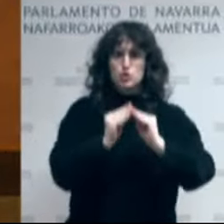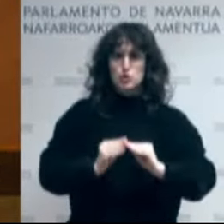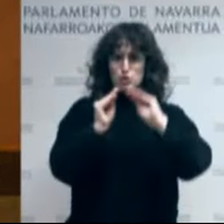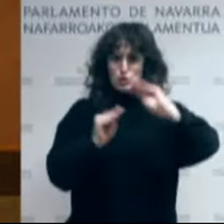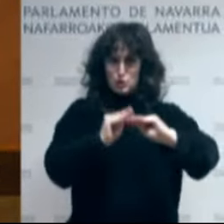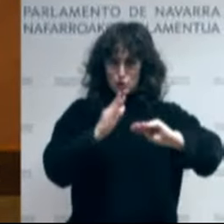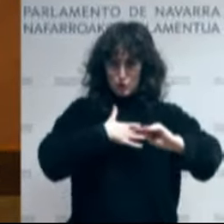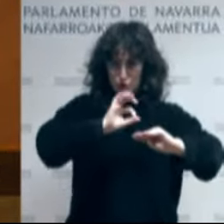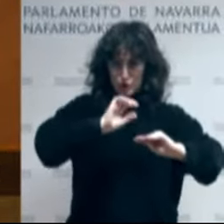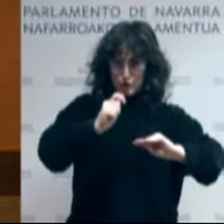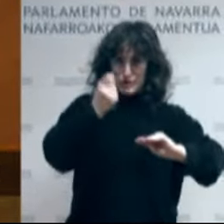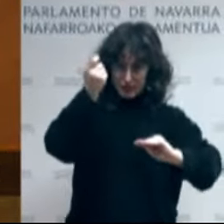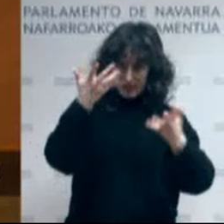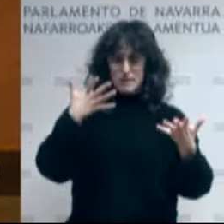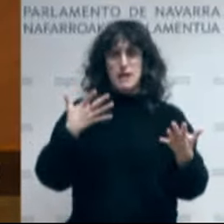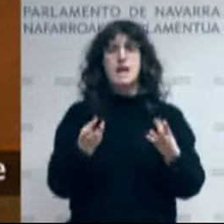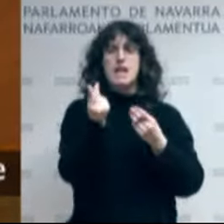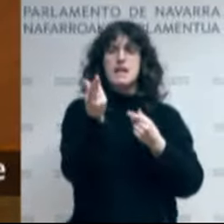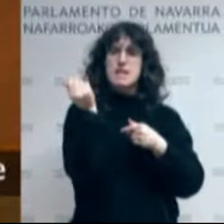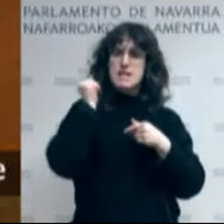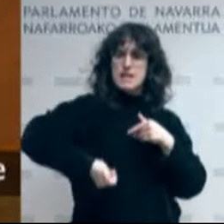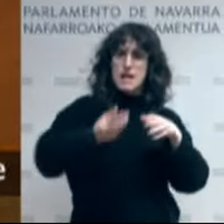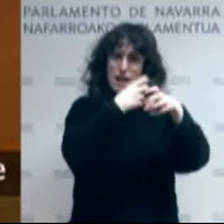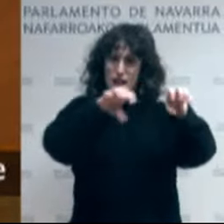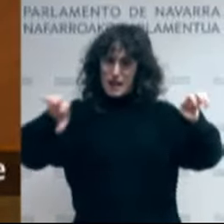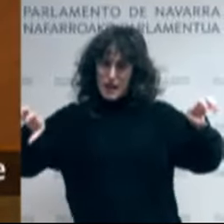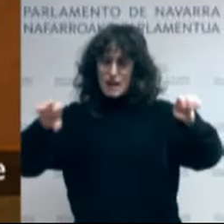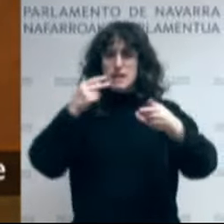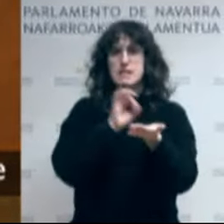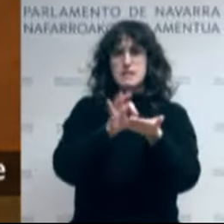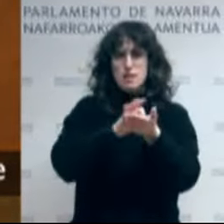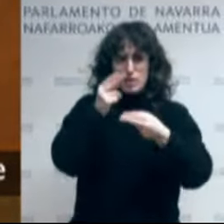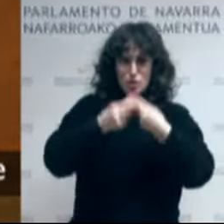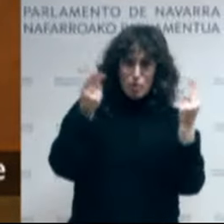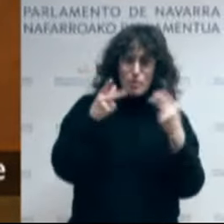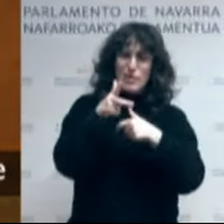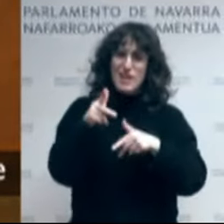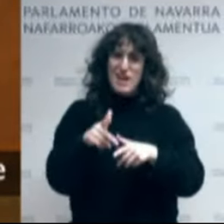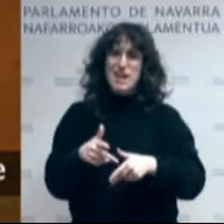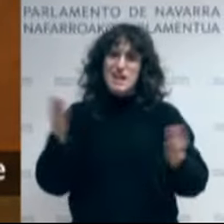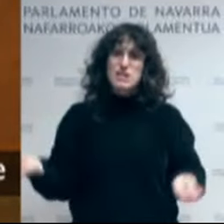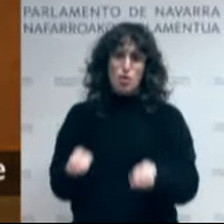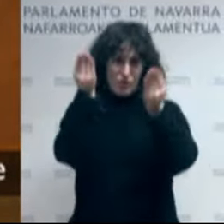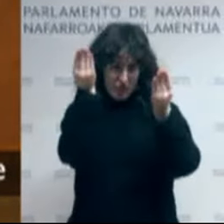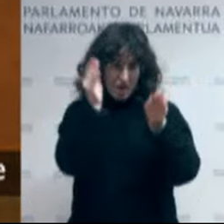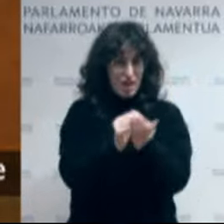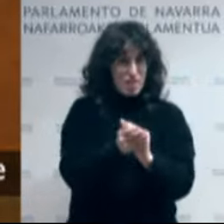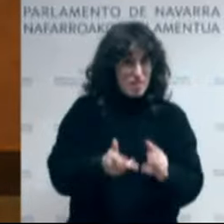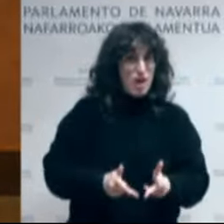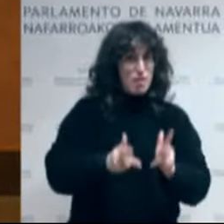indartzea, eskubideak zabaltzea, demokrazia eta autogobernuan aurrera egitea.